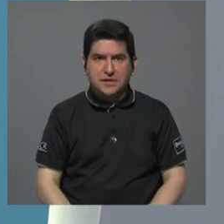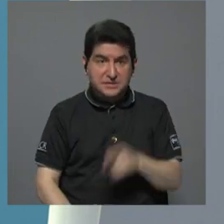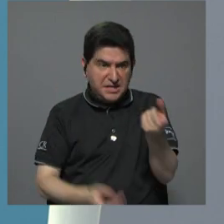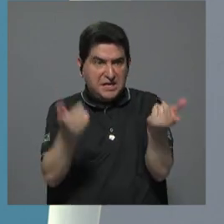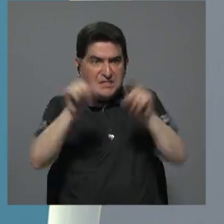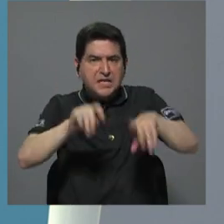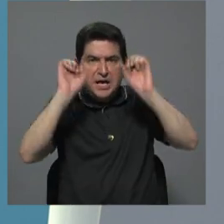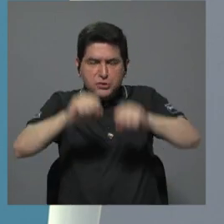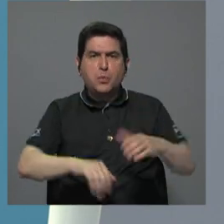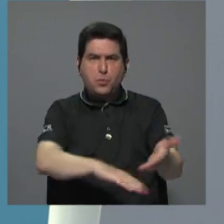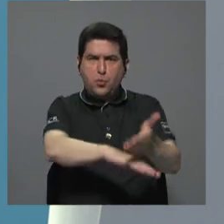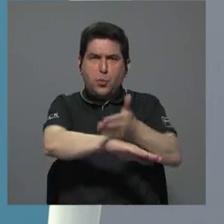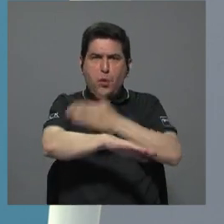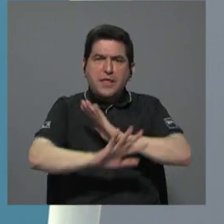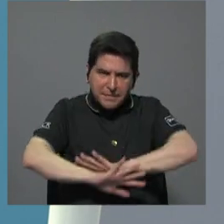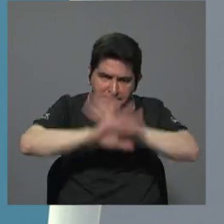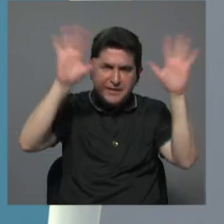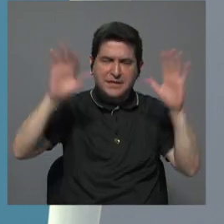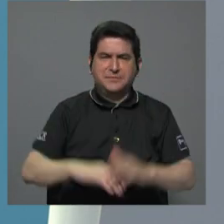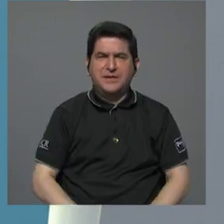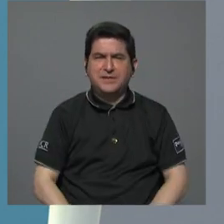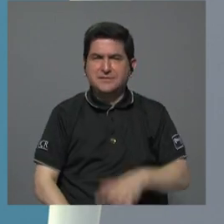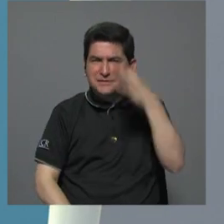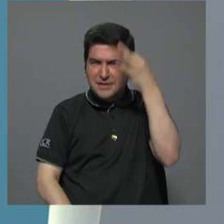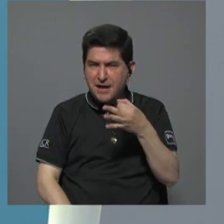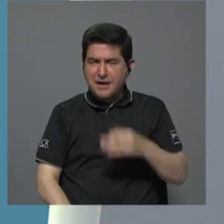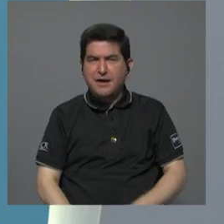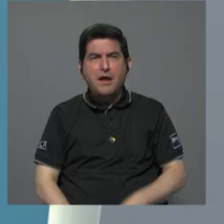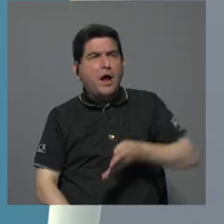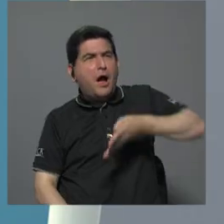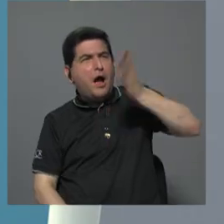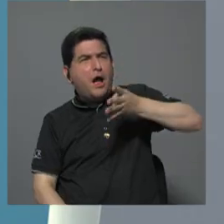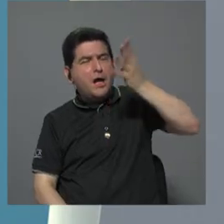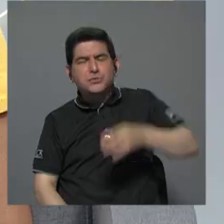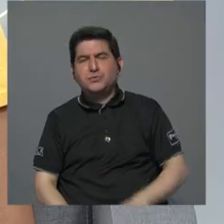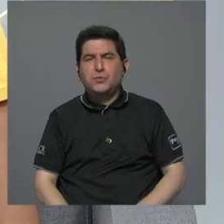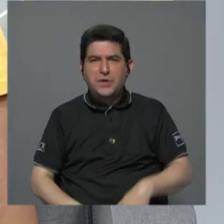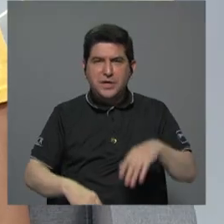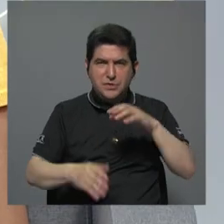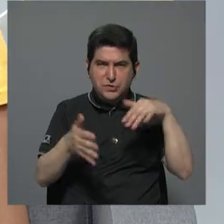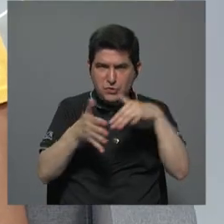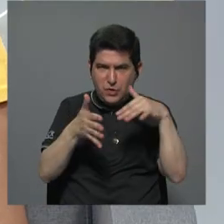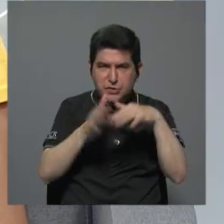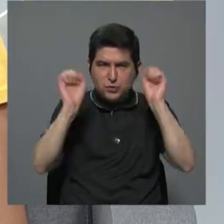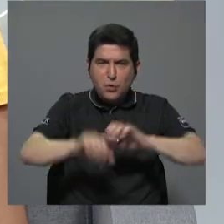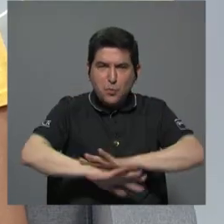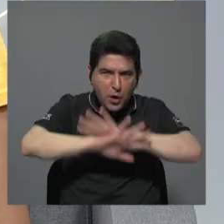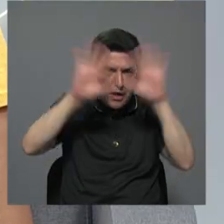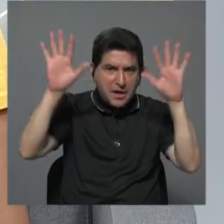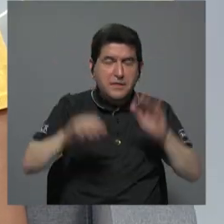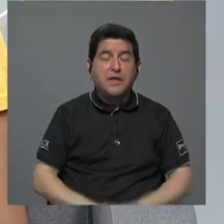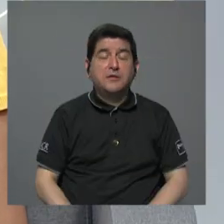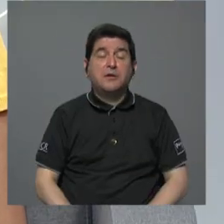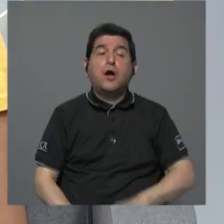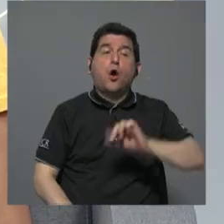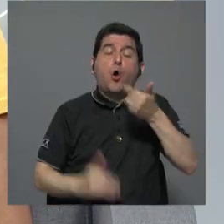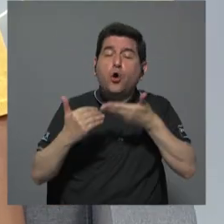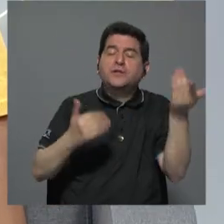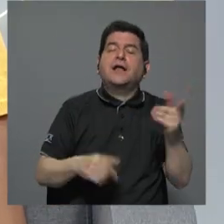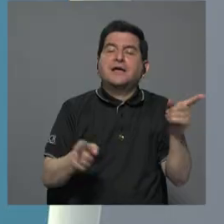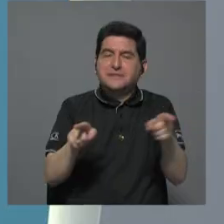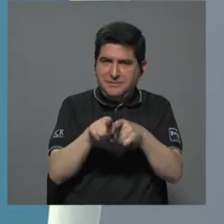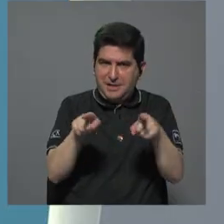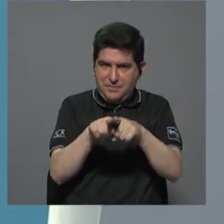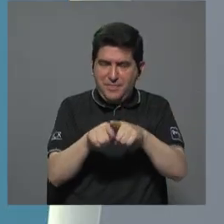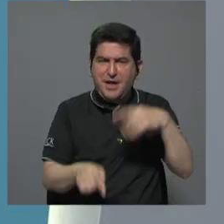se pueden mejorar en transparencia ¿usted cree que colgando el estudio se va a lograr entre otras cosas o debe ser vinculante